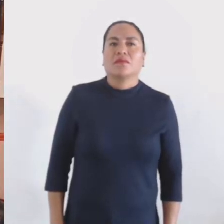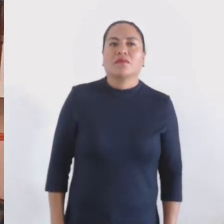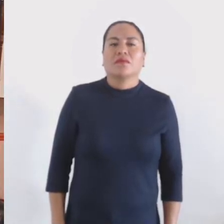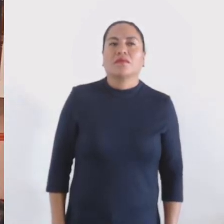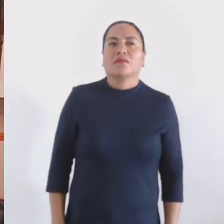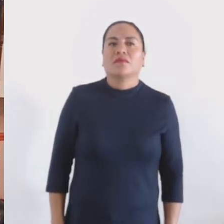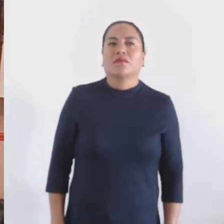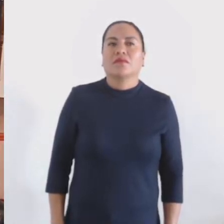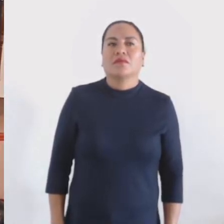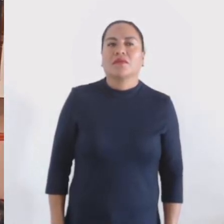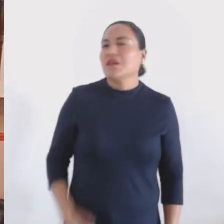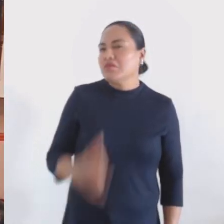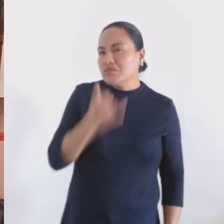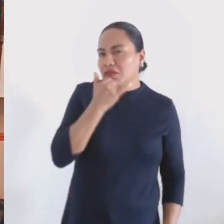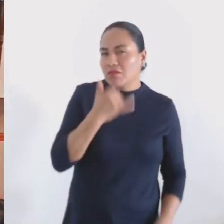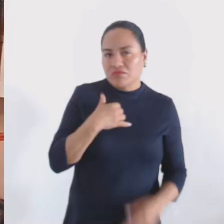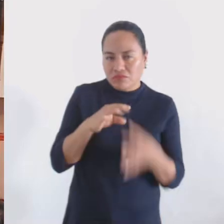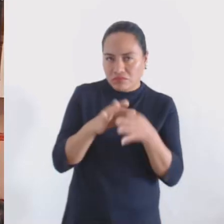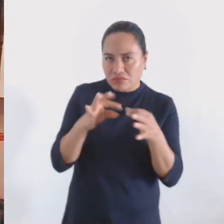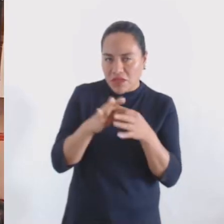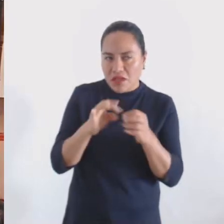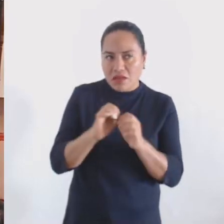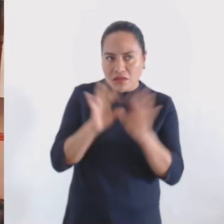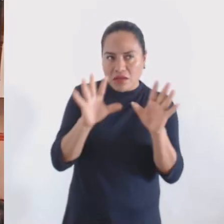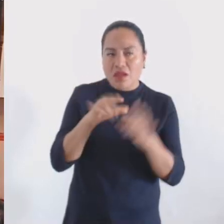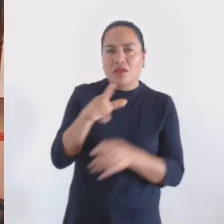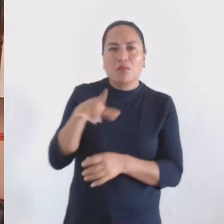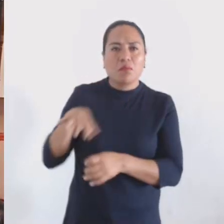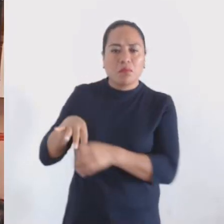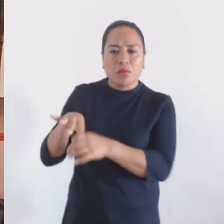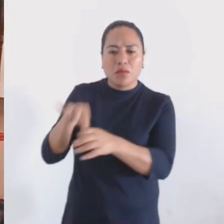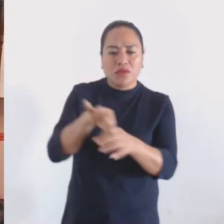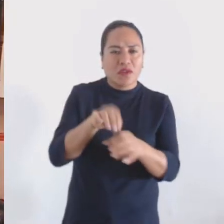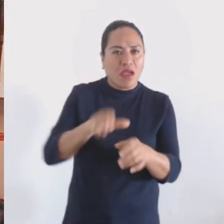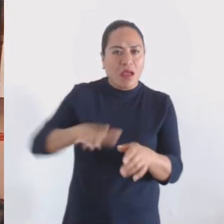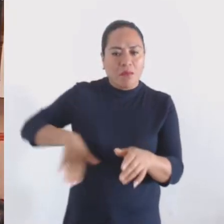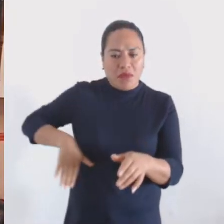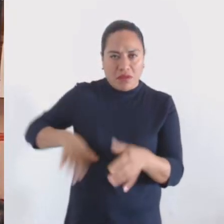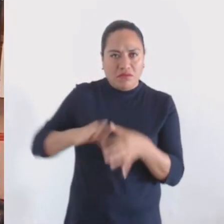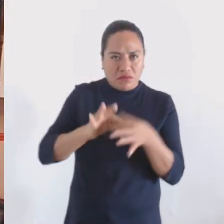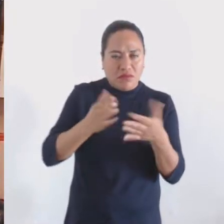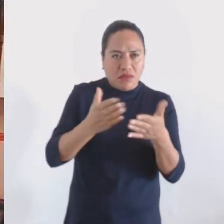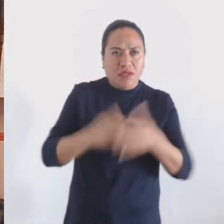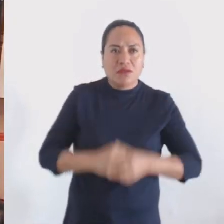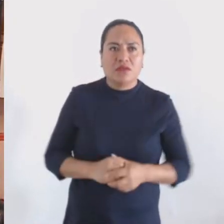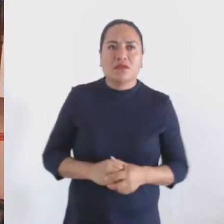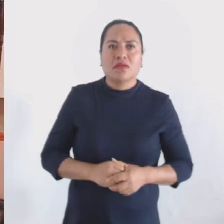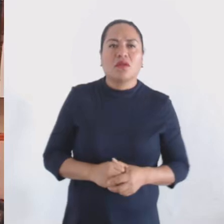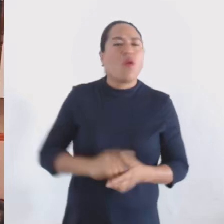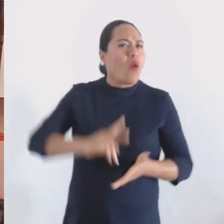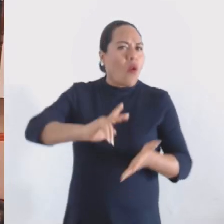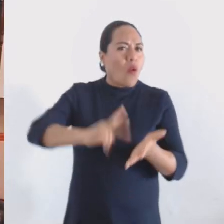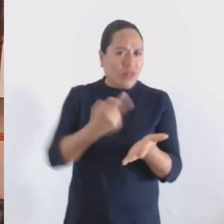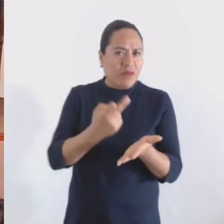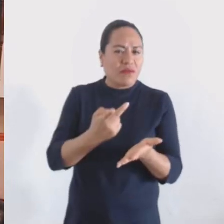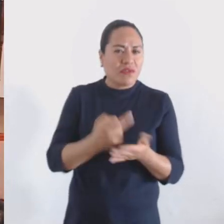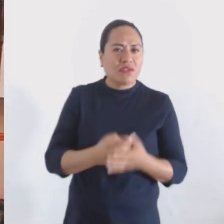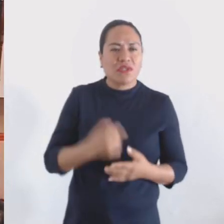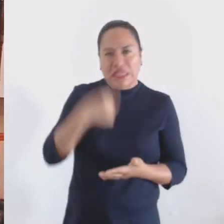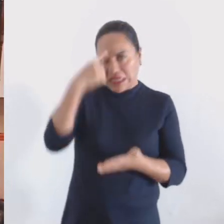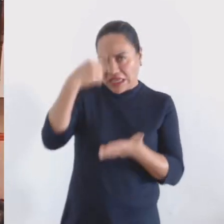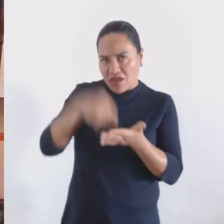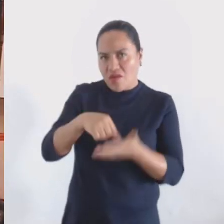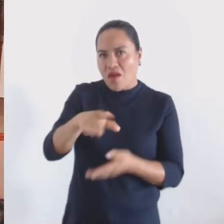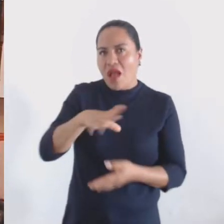Nada más con una precisión, presidente, respecto de la votación que acaba de pasar. Si podemos repetirla, porque creo que hay votos en